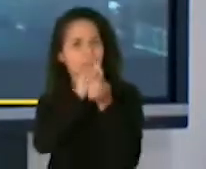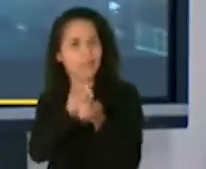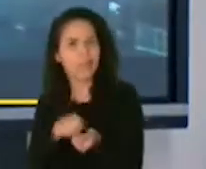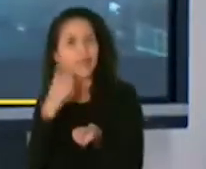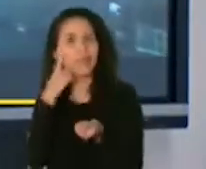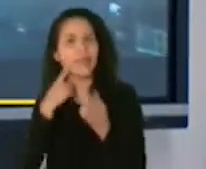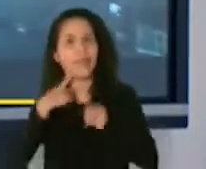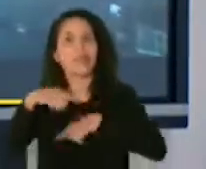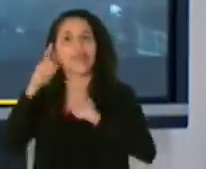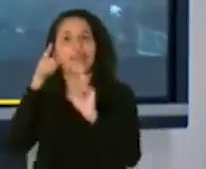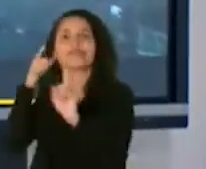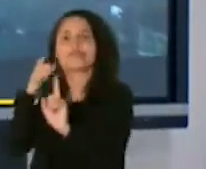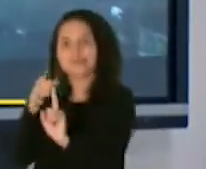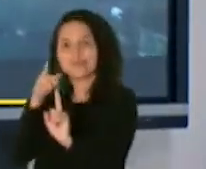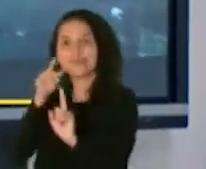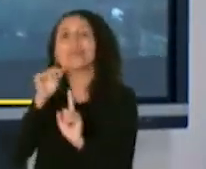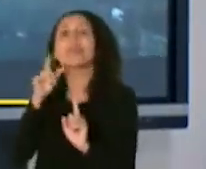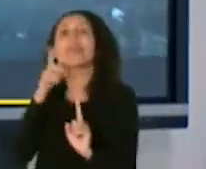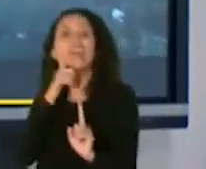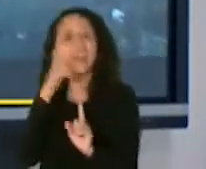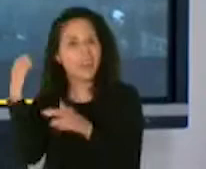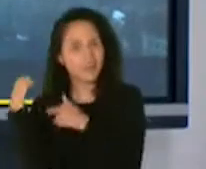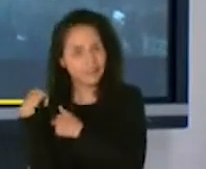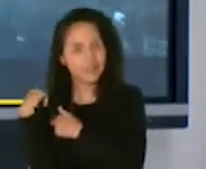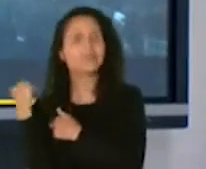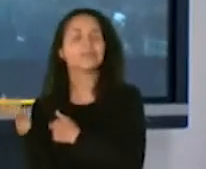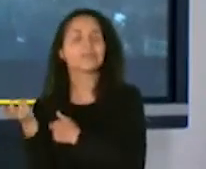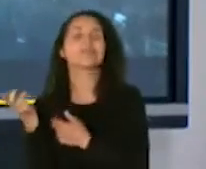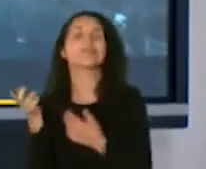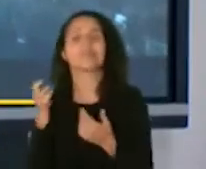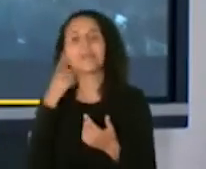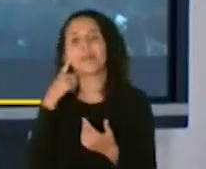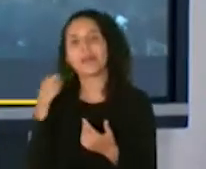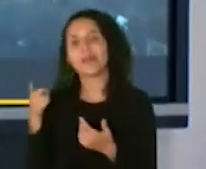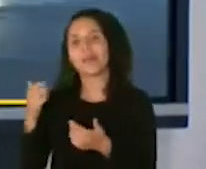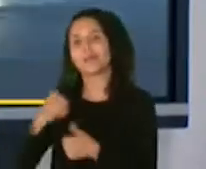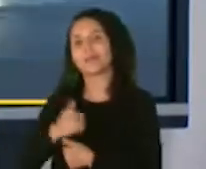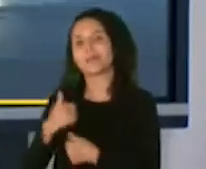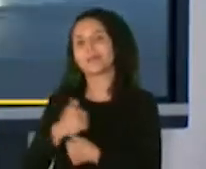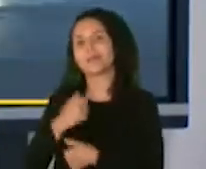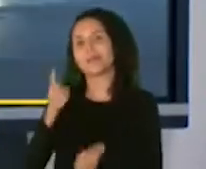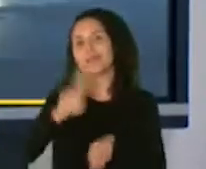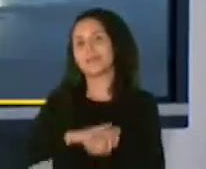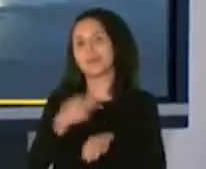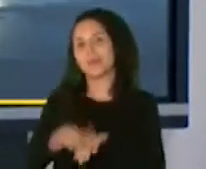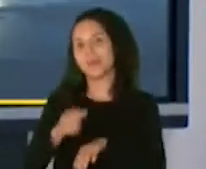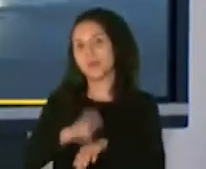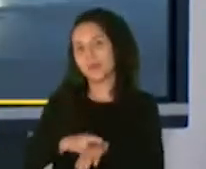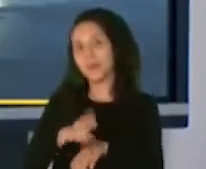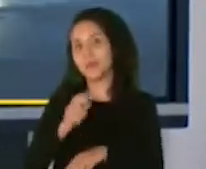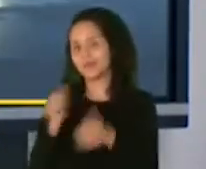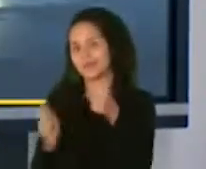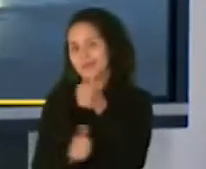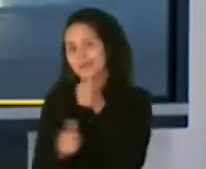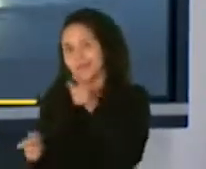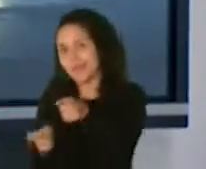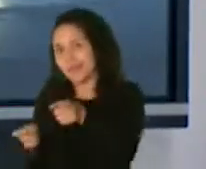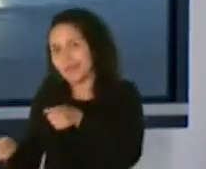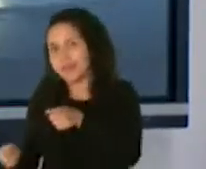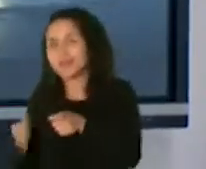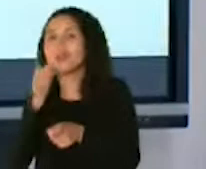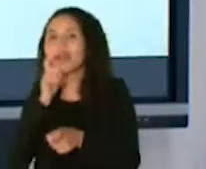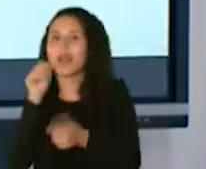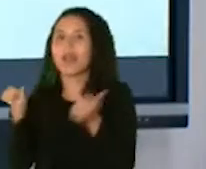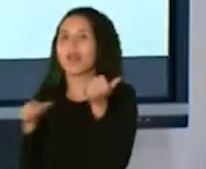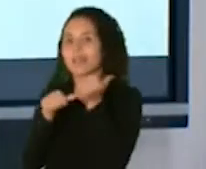para alcanzar la meta, y esa responsabilidad recae directamente sobre la Guardia Nacional de Puerto Rico, bajo la dirección del